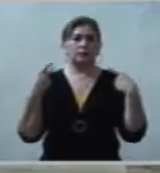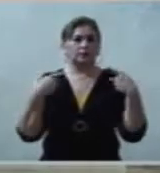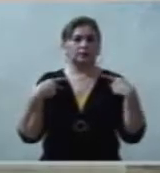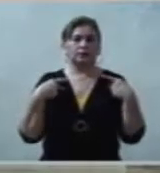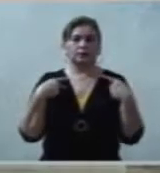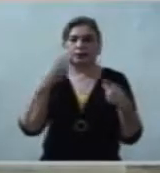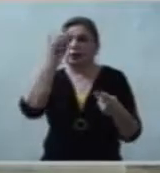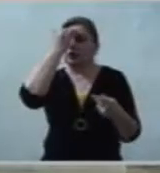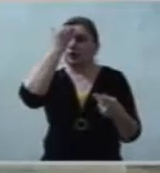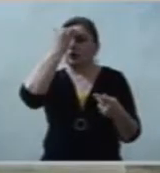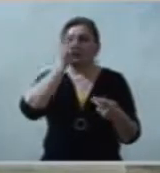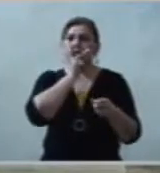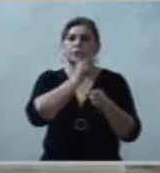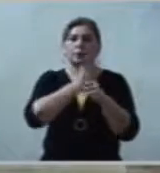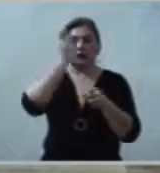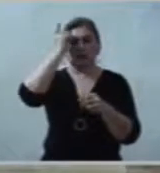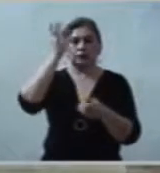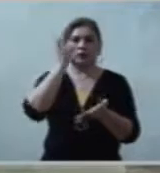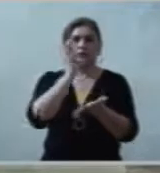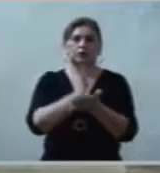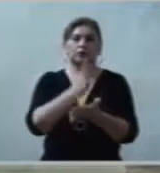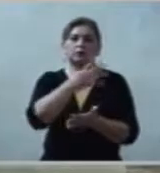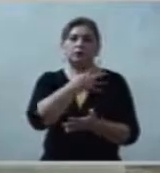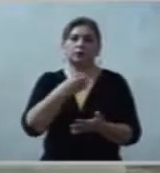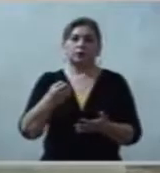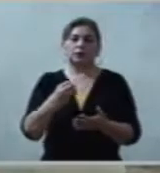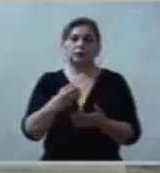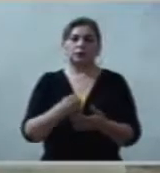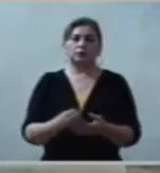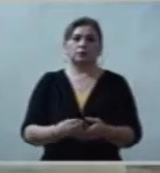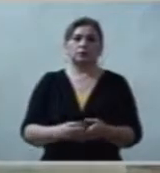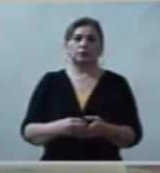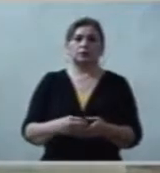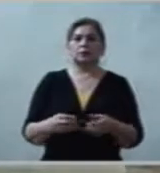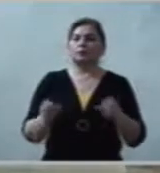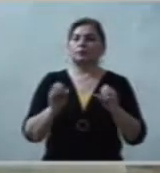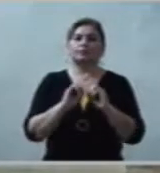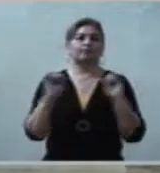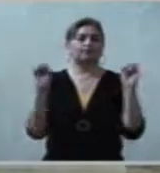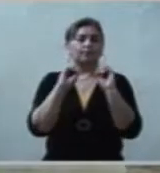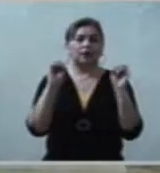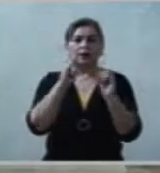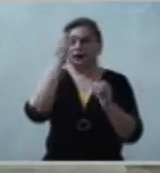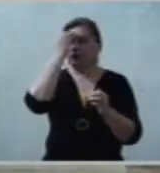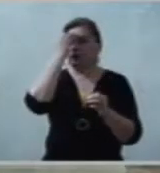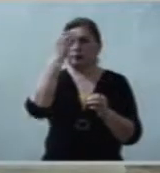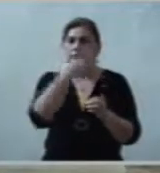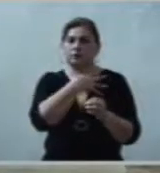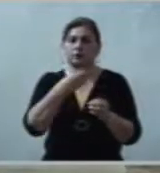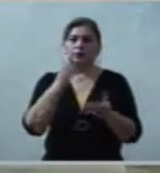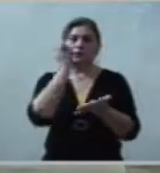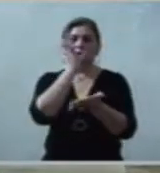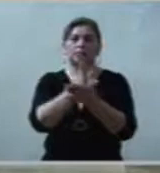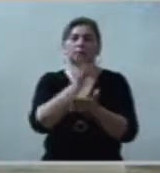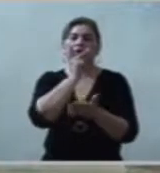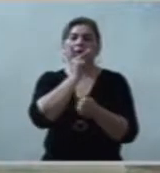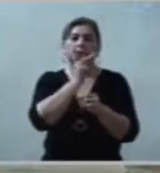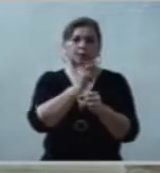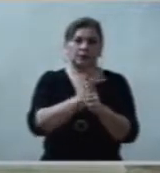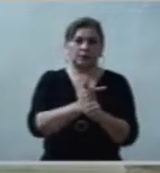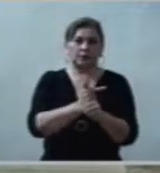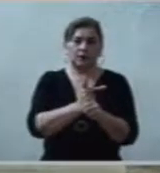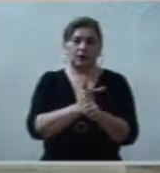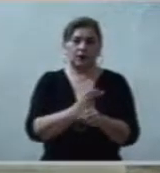el Hijo, y nadie conoce al Hijo, sino el Padre, y aquel a quien Él se lo